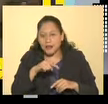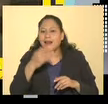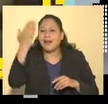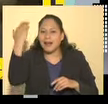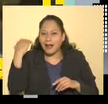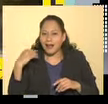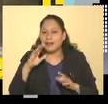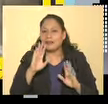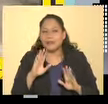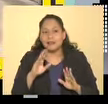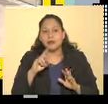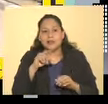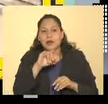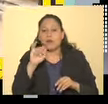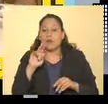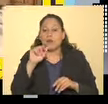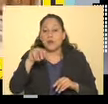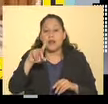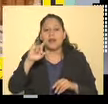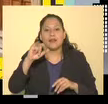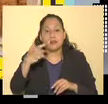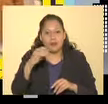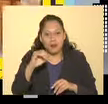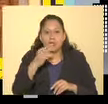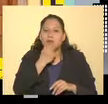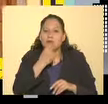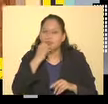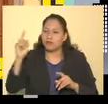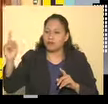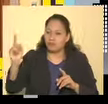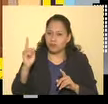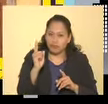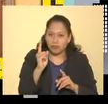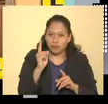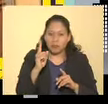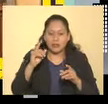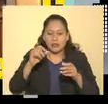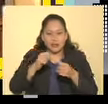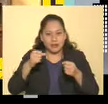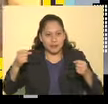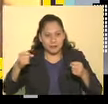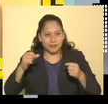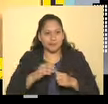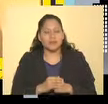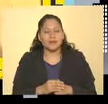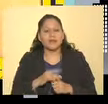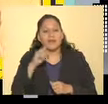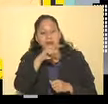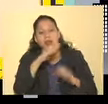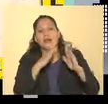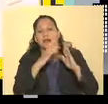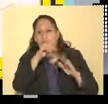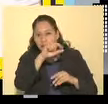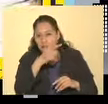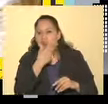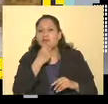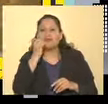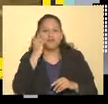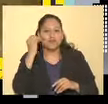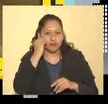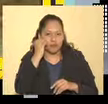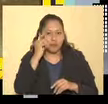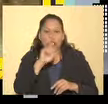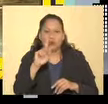donde Juan Diego llegó, tocó la puerta de la casa de Sumárraga.